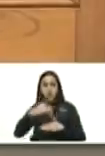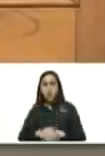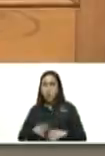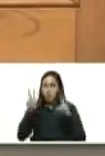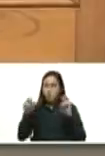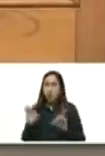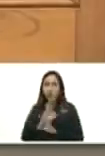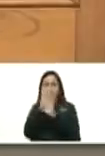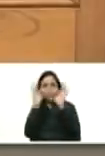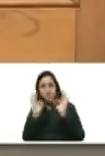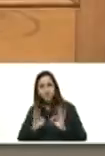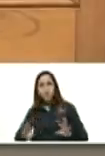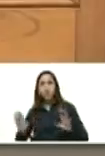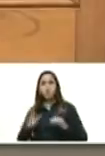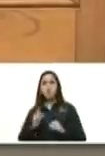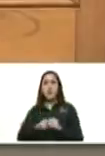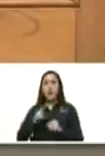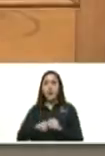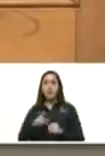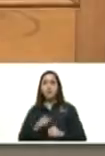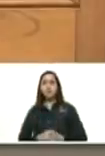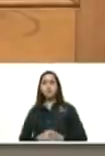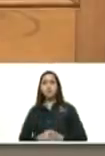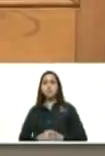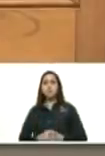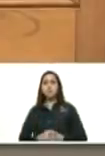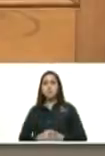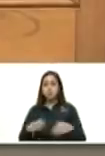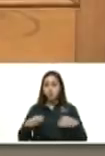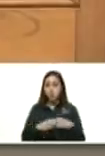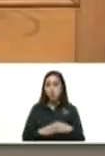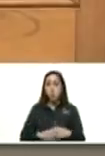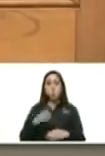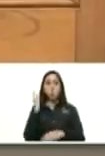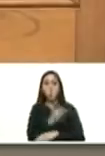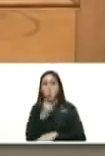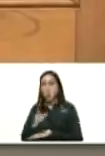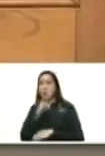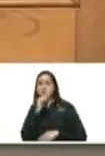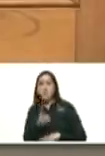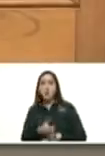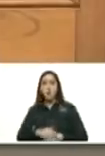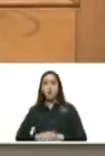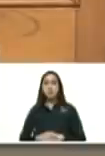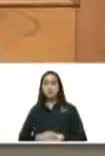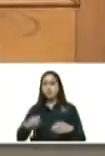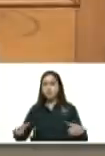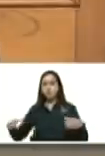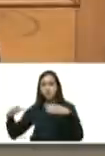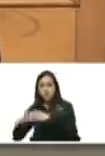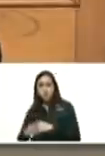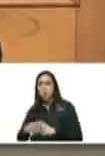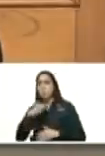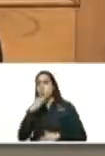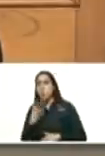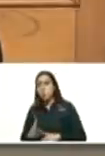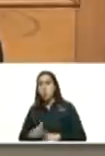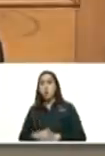clasificación los chicos malos autoritarios y los chicos buenos